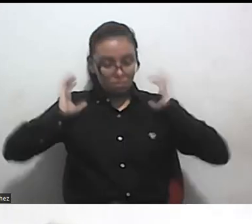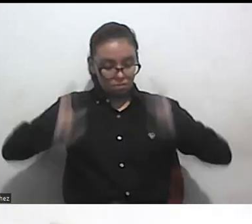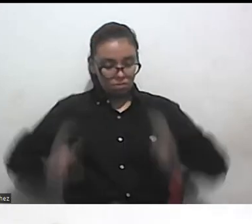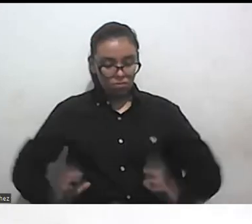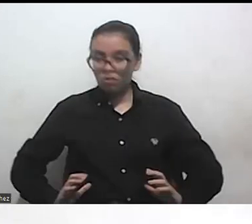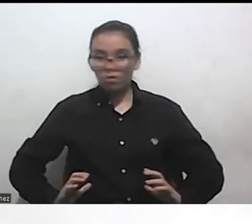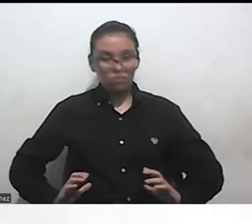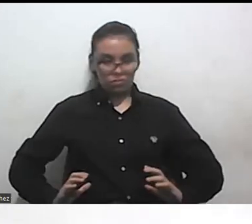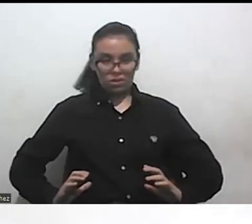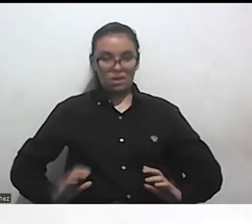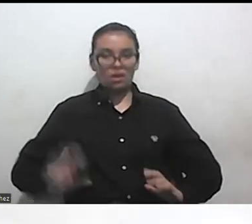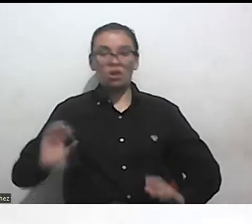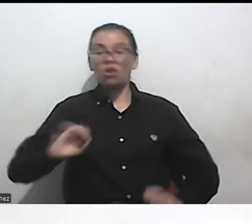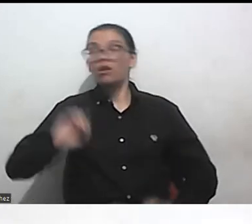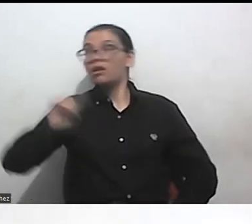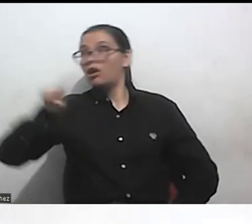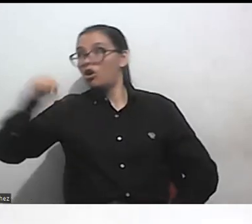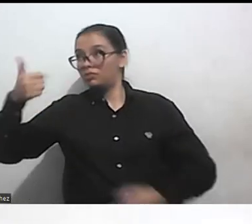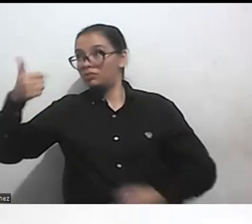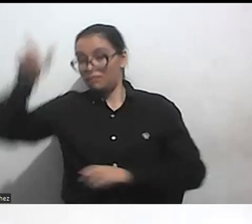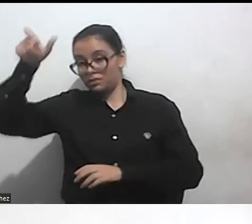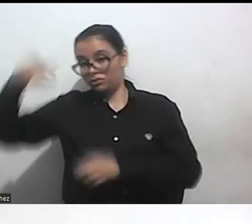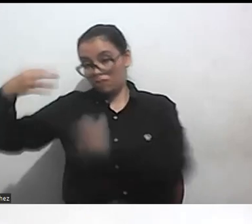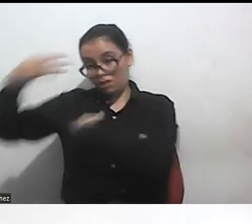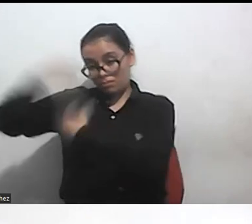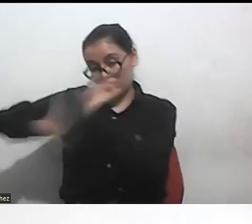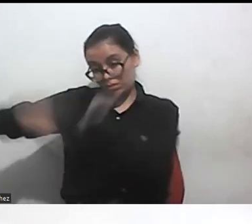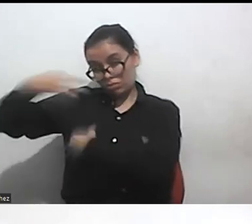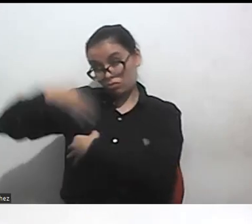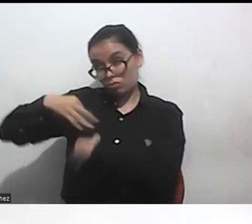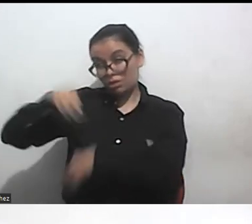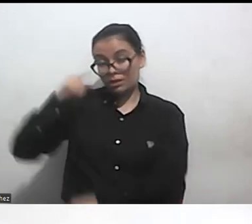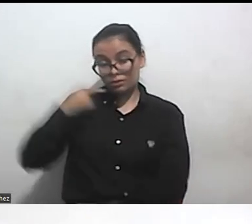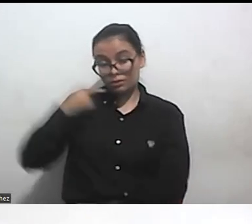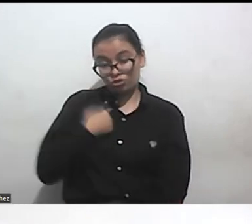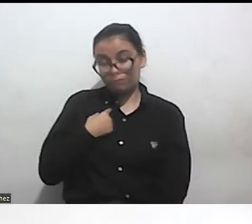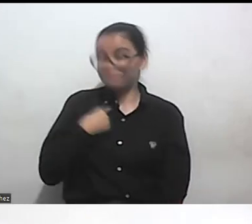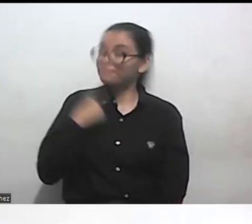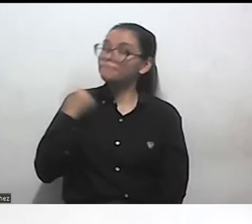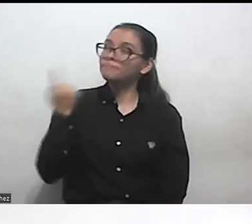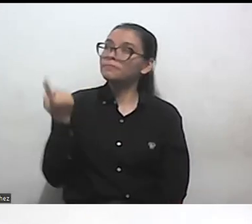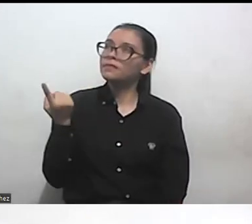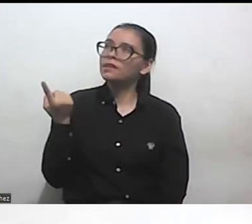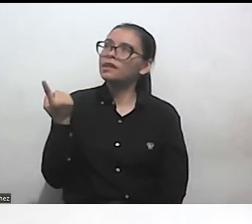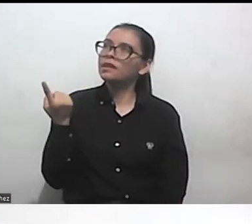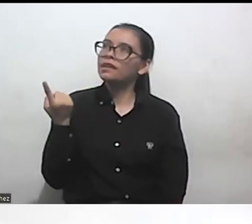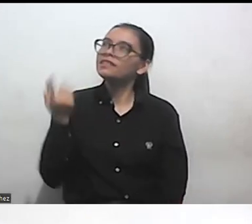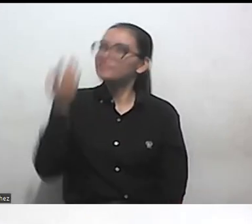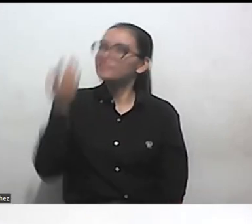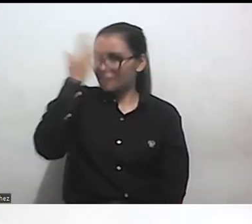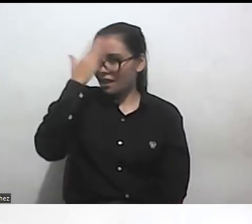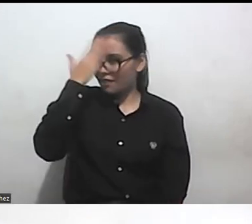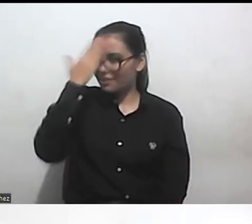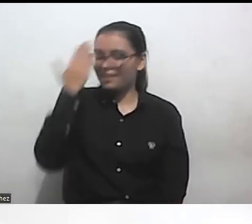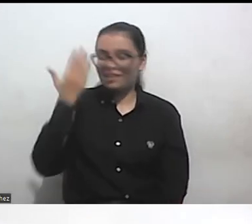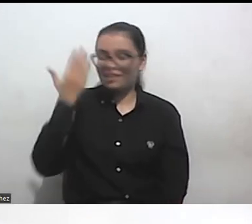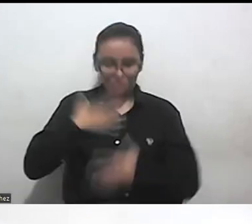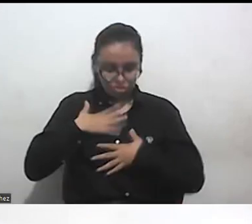la sensación tienen la sensación de querer de saber cuando se le transmite cariño de